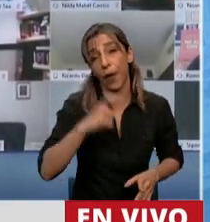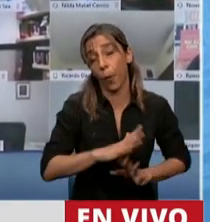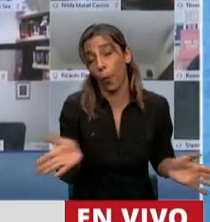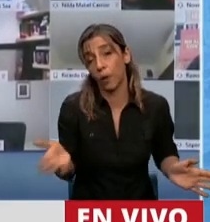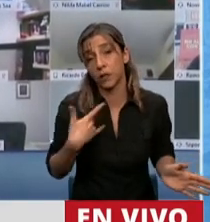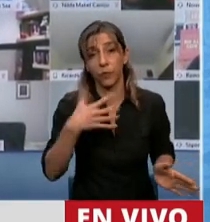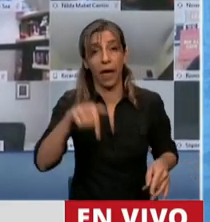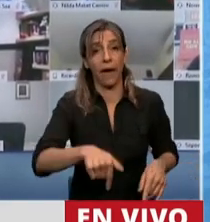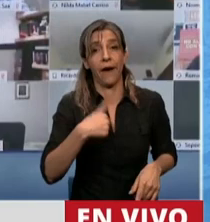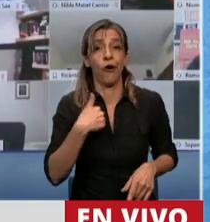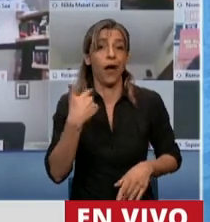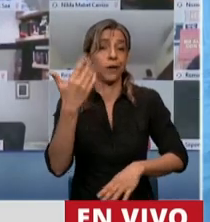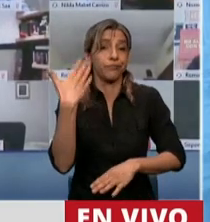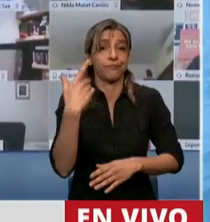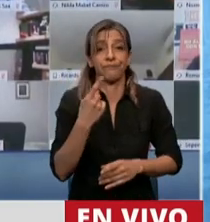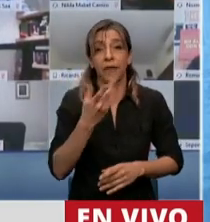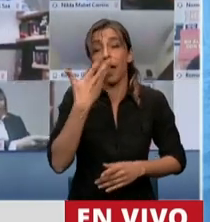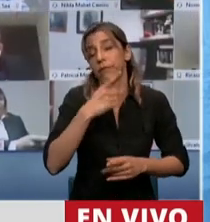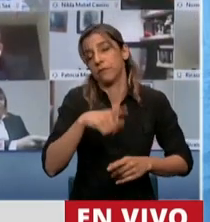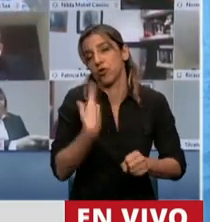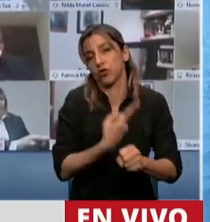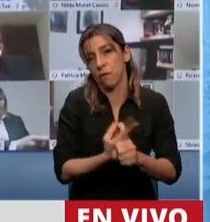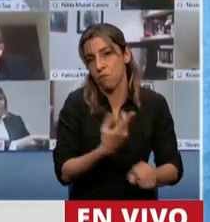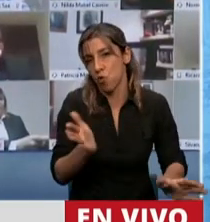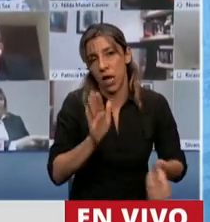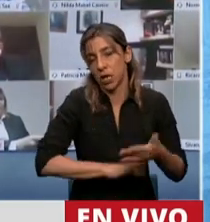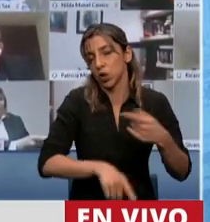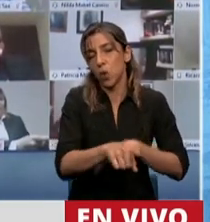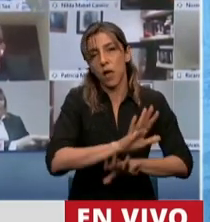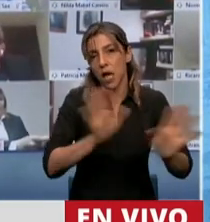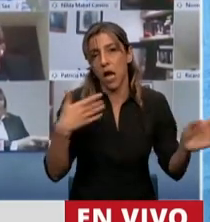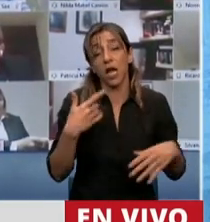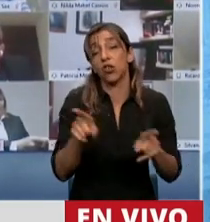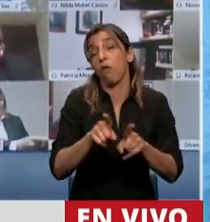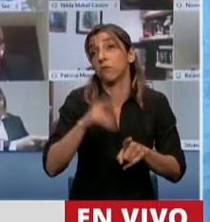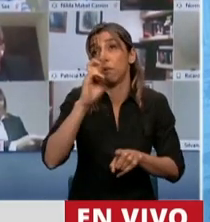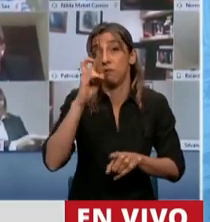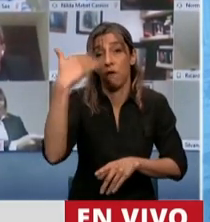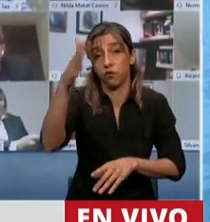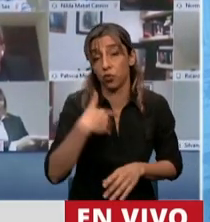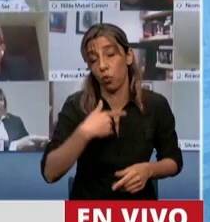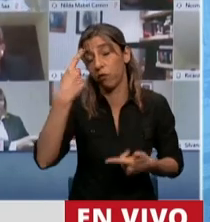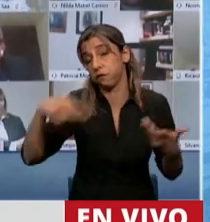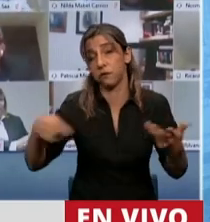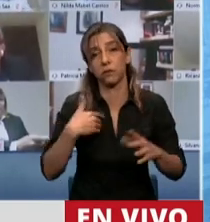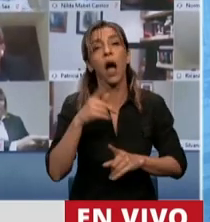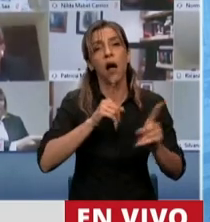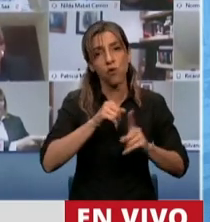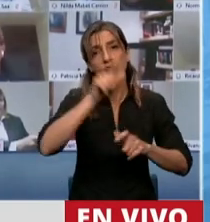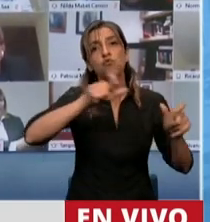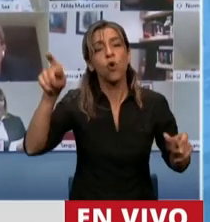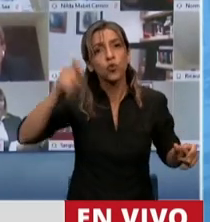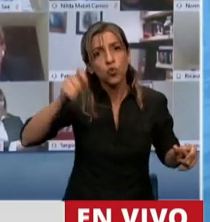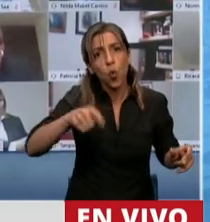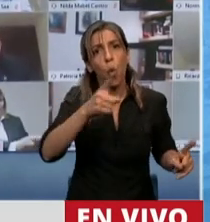empezar el debate oral como por ejemplo el dólar futuro etcétera etcétera de esos jueces de los tribunales